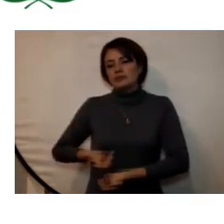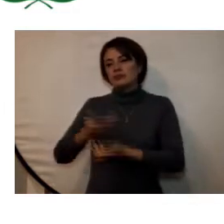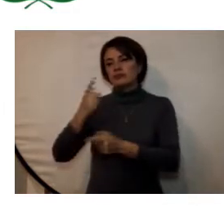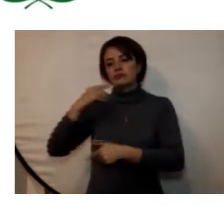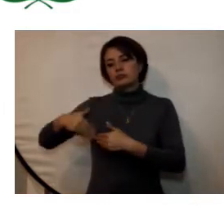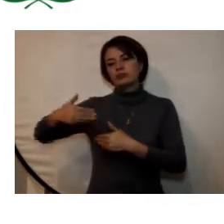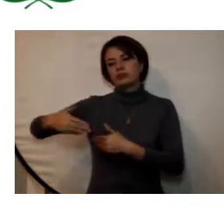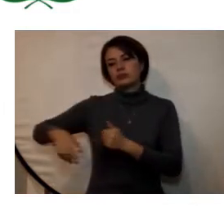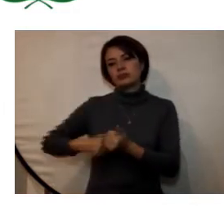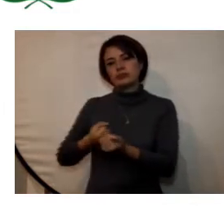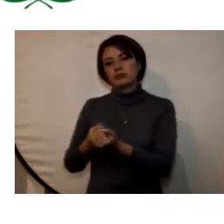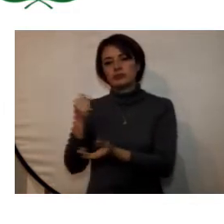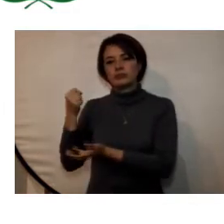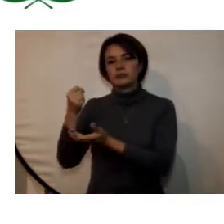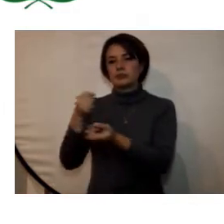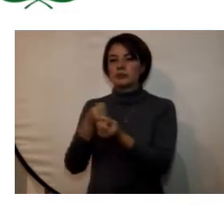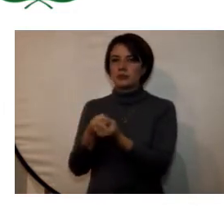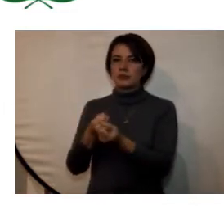inversión permanente de estos recursos